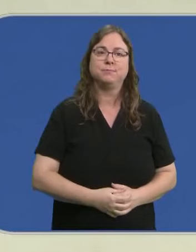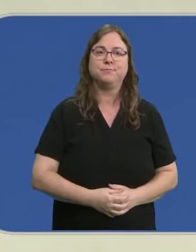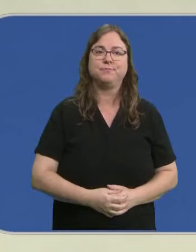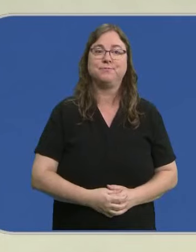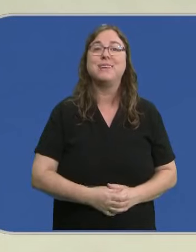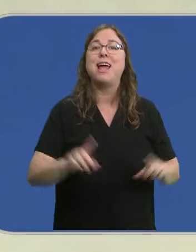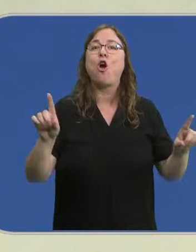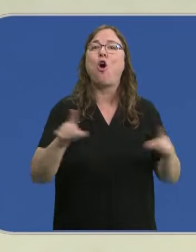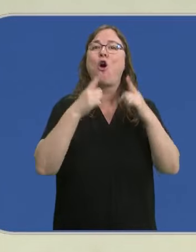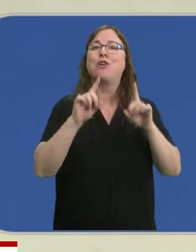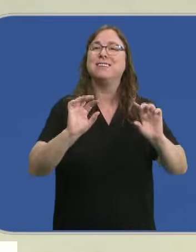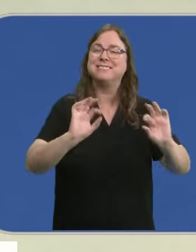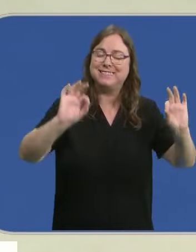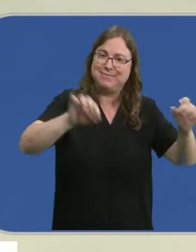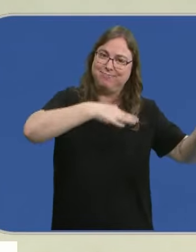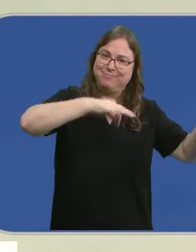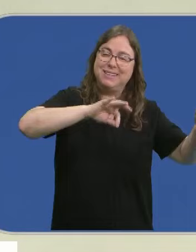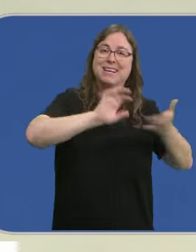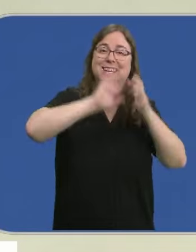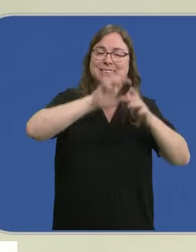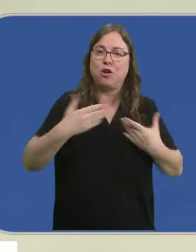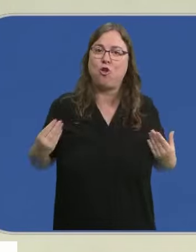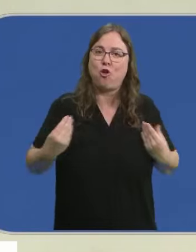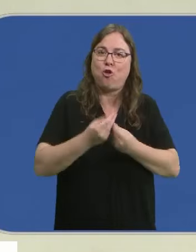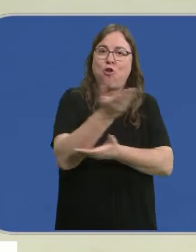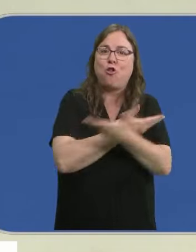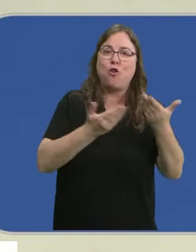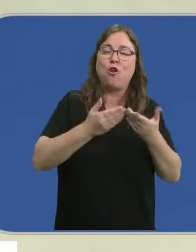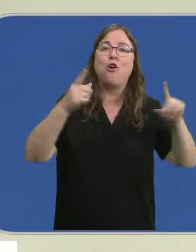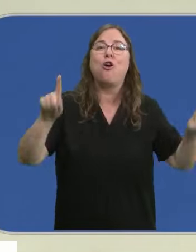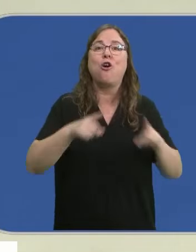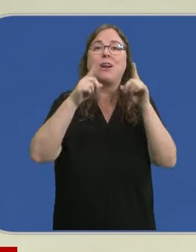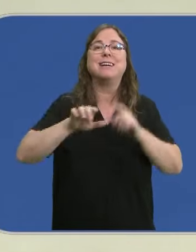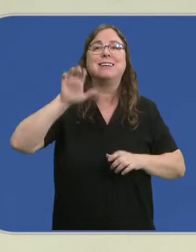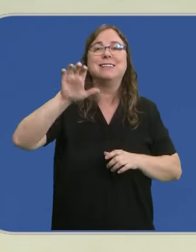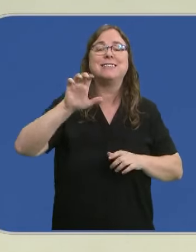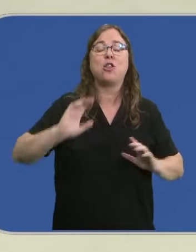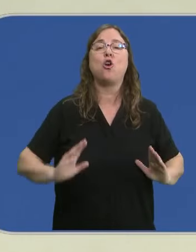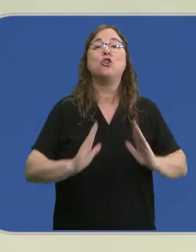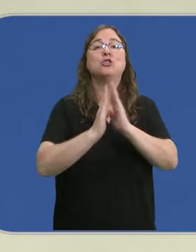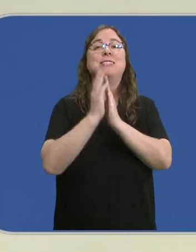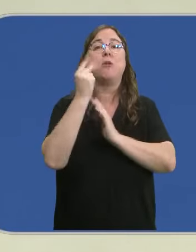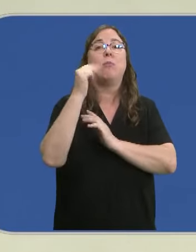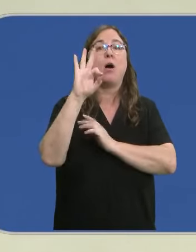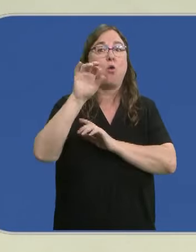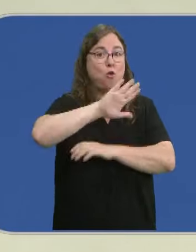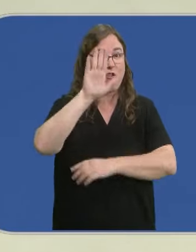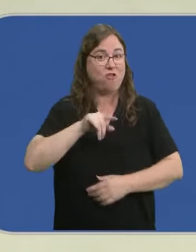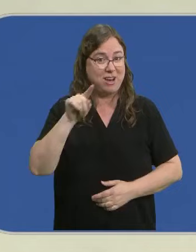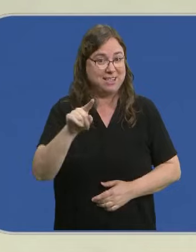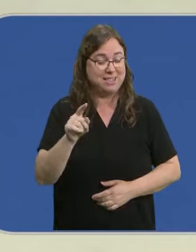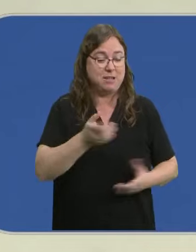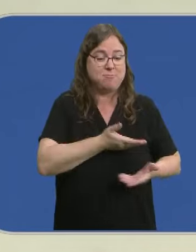La Orquesta Sinfónica de Castilla y León va a unir fuerzas con la Orquesta Sinfónica del Estado de Sao Paulo, aportando 21